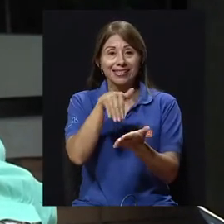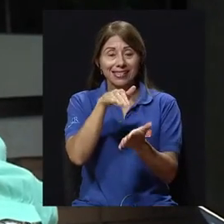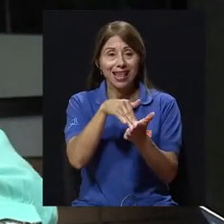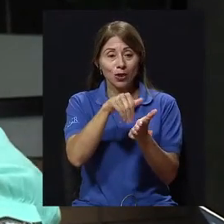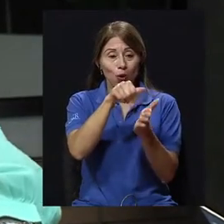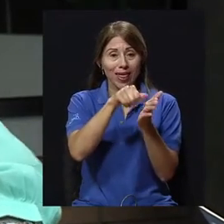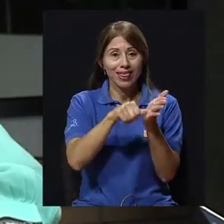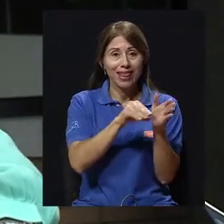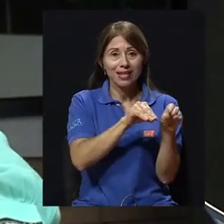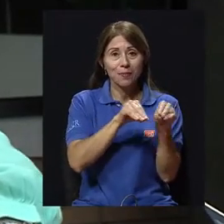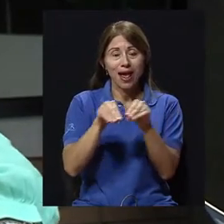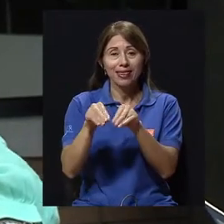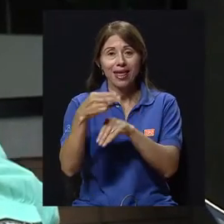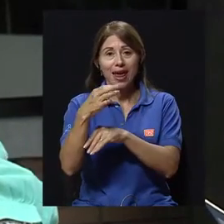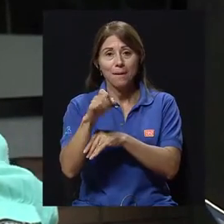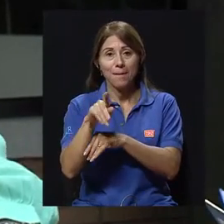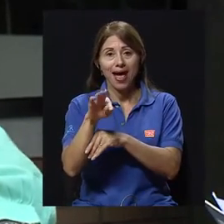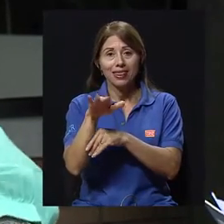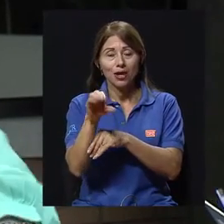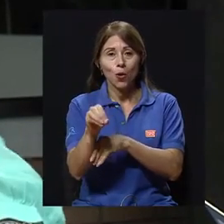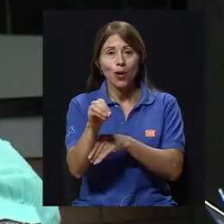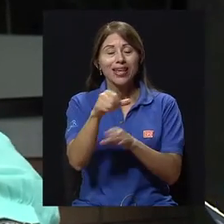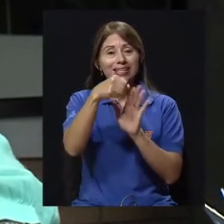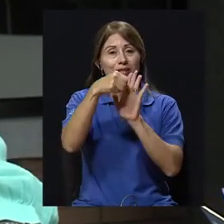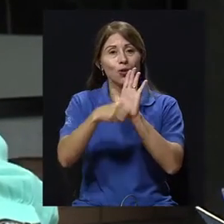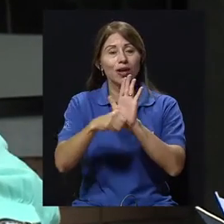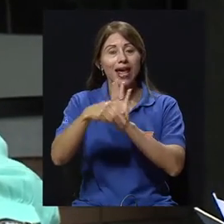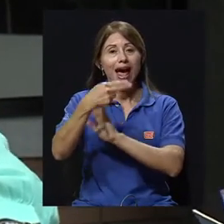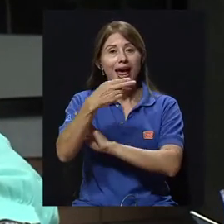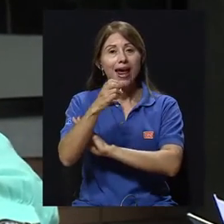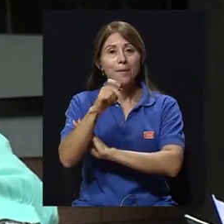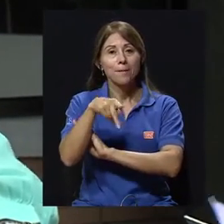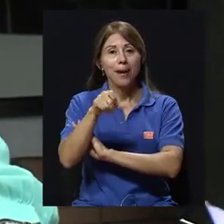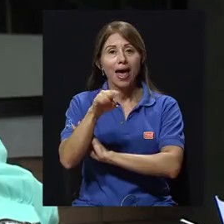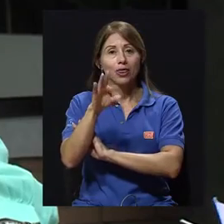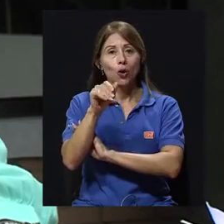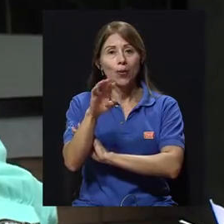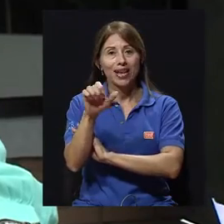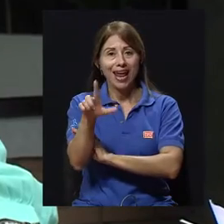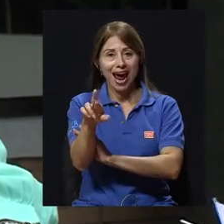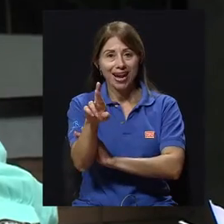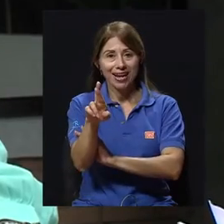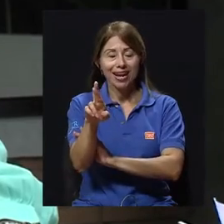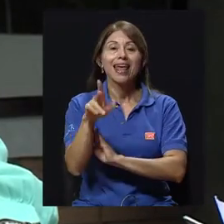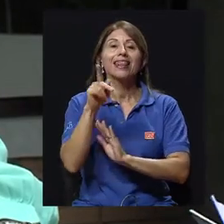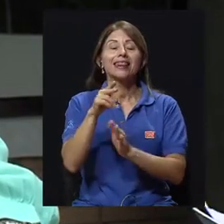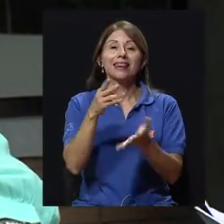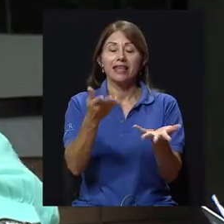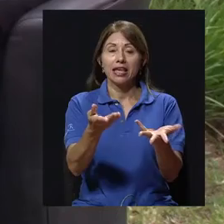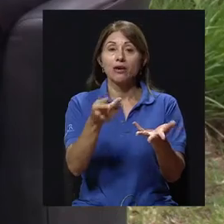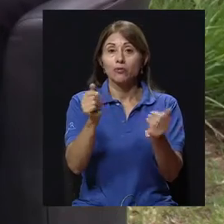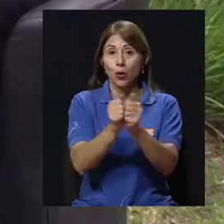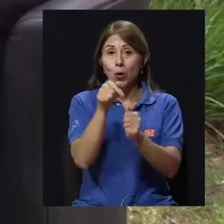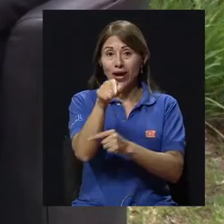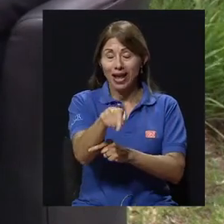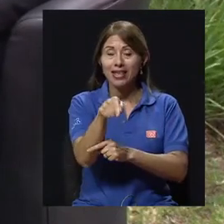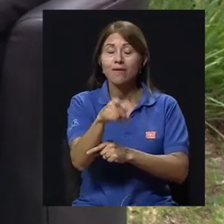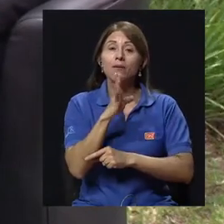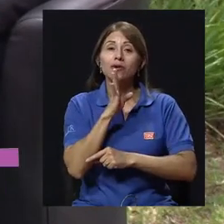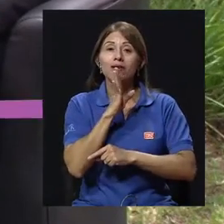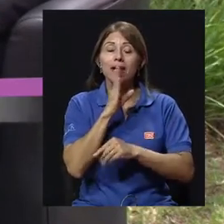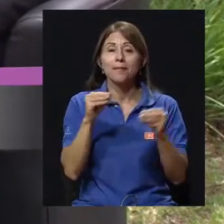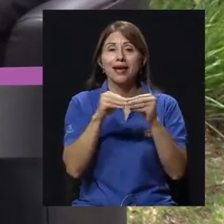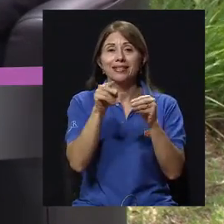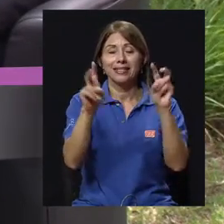Hepatobiliar de la Caja Costarricense del Seguro Social. Y con ella, con la doctora María Amalia Matamoros, vamos a profundizar más de este